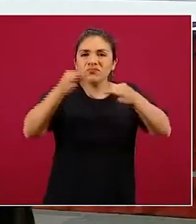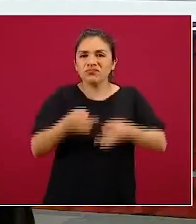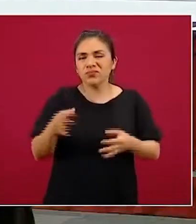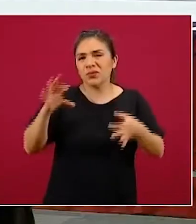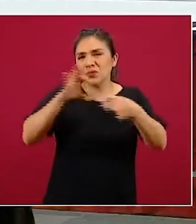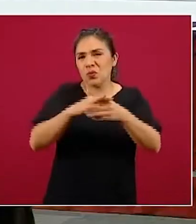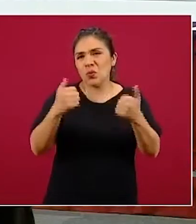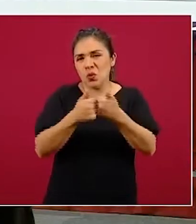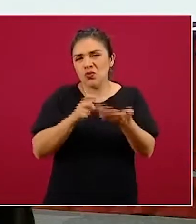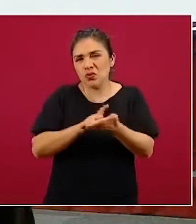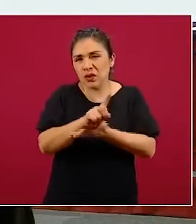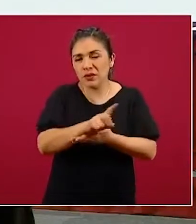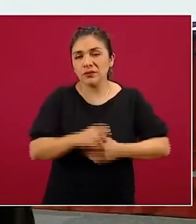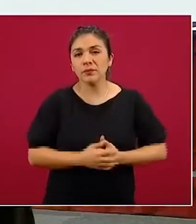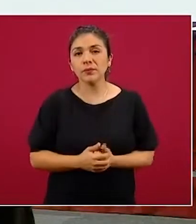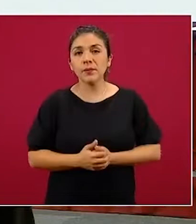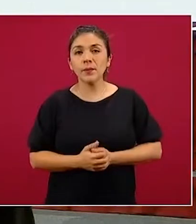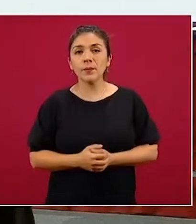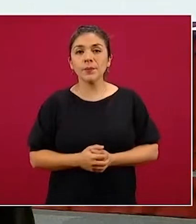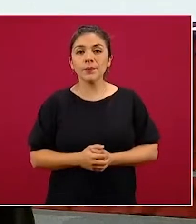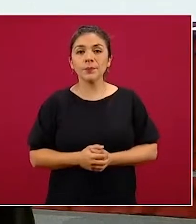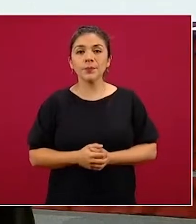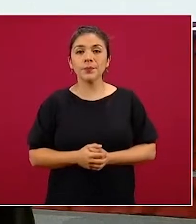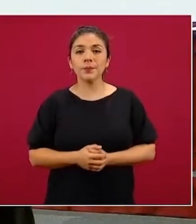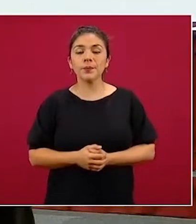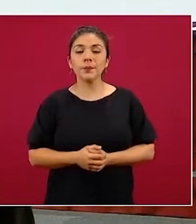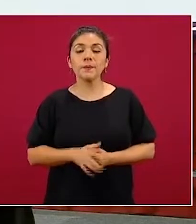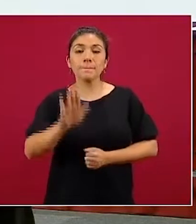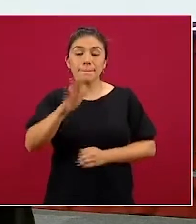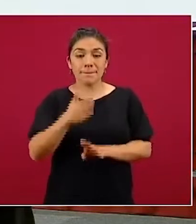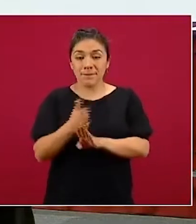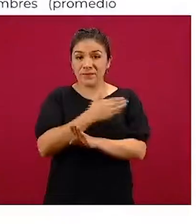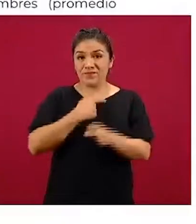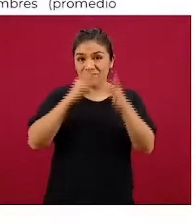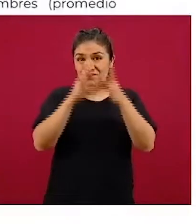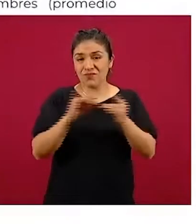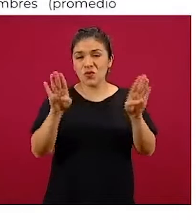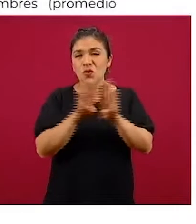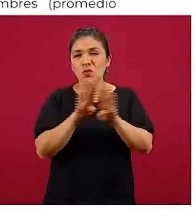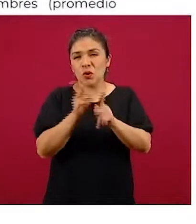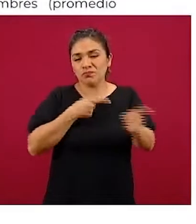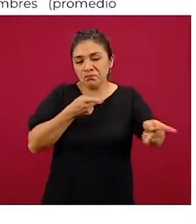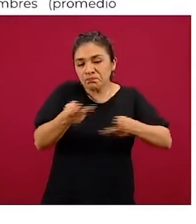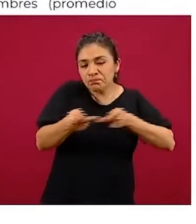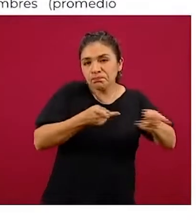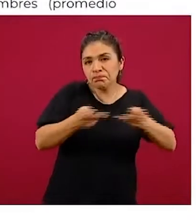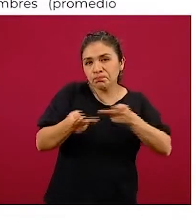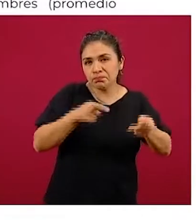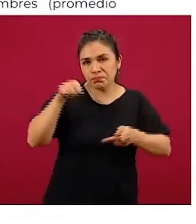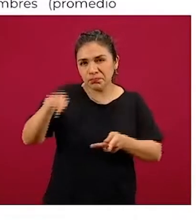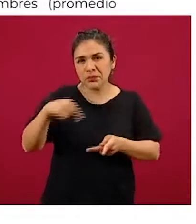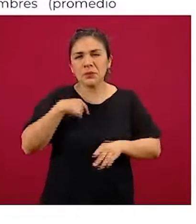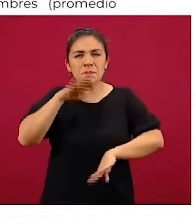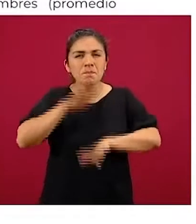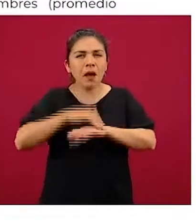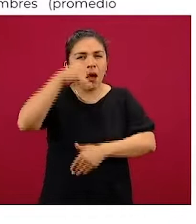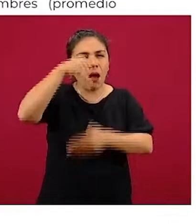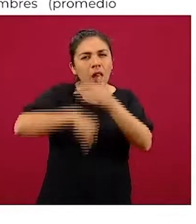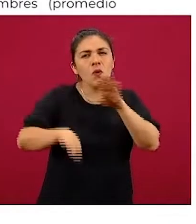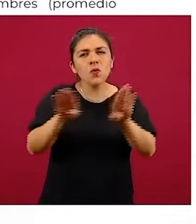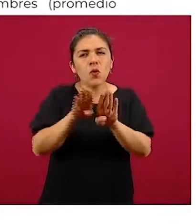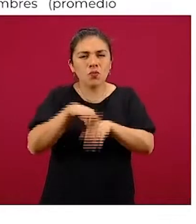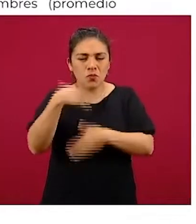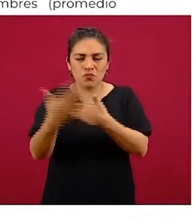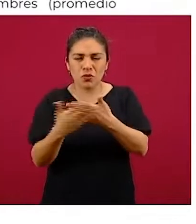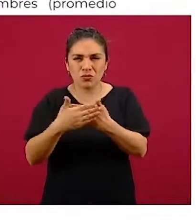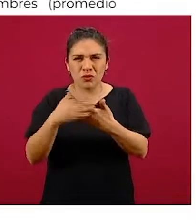de comenzar sobre las estrategias que estamos haciendo en Hacienda y platicarles más sobre este